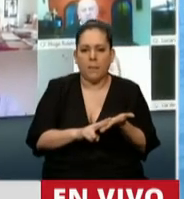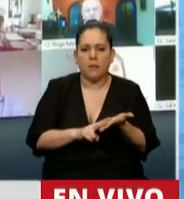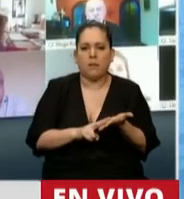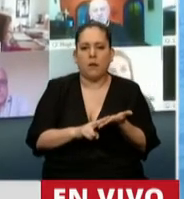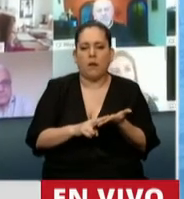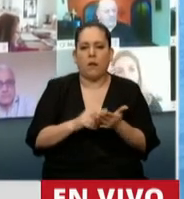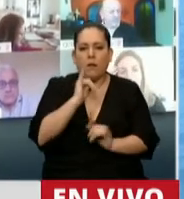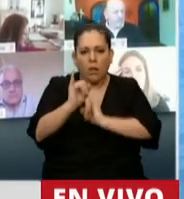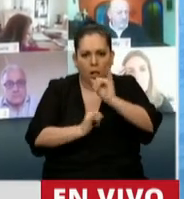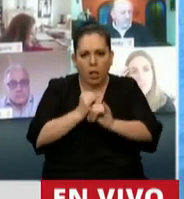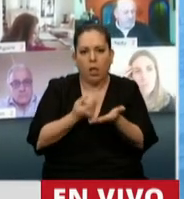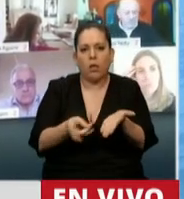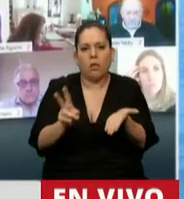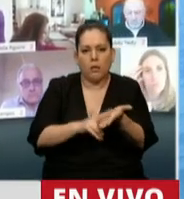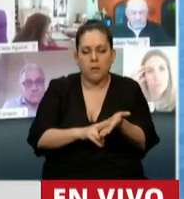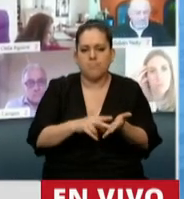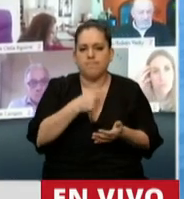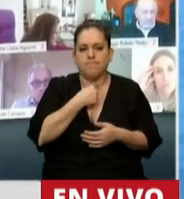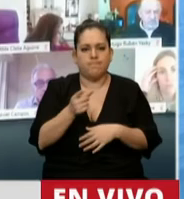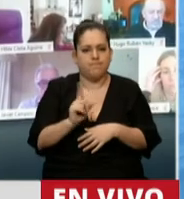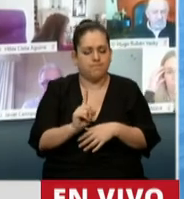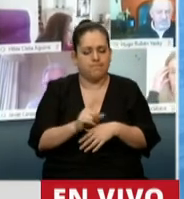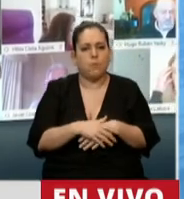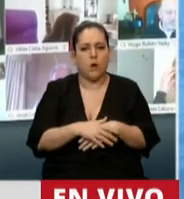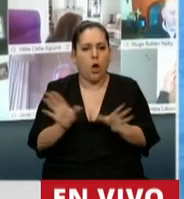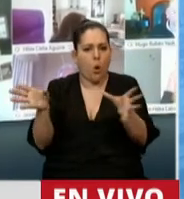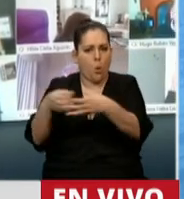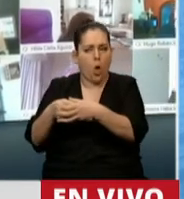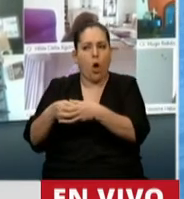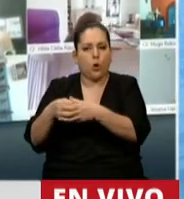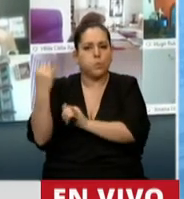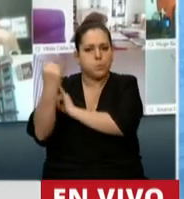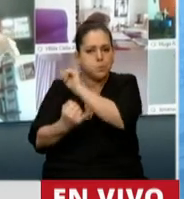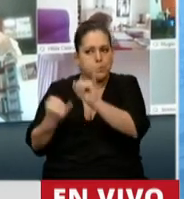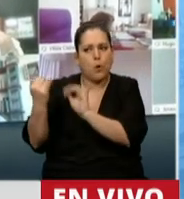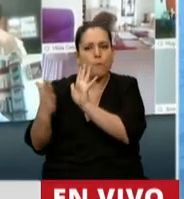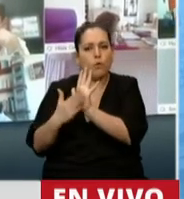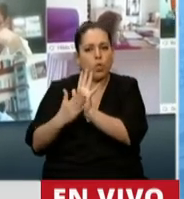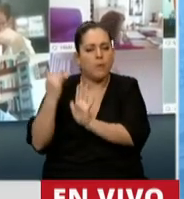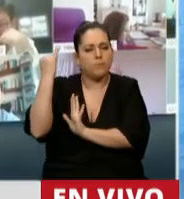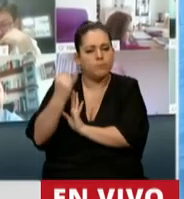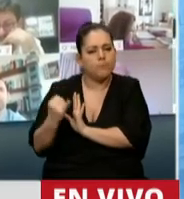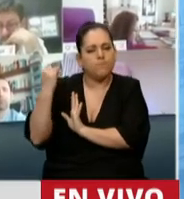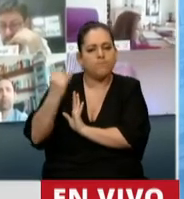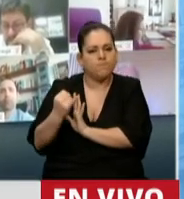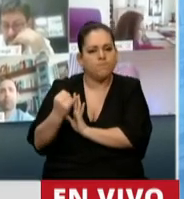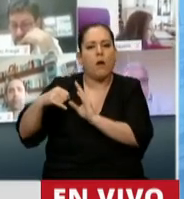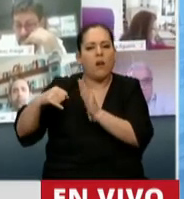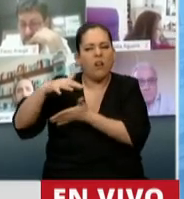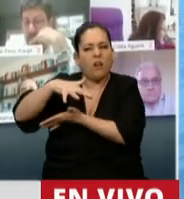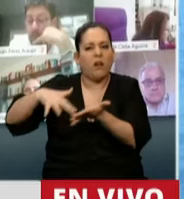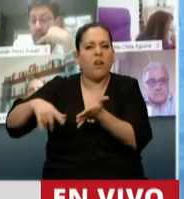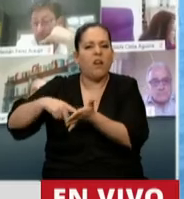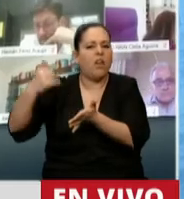argumentos de mis compañeros de bloque que con excelencia han fundamentado la filosofía y el contenido del